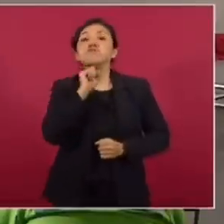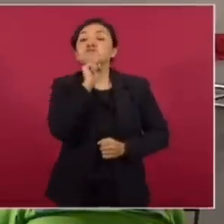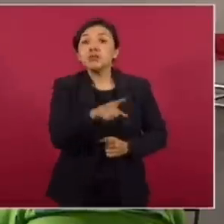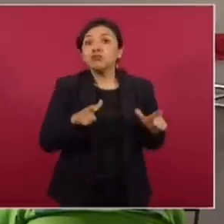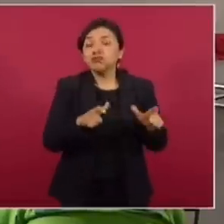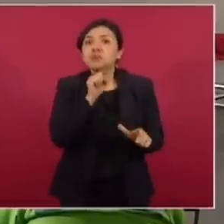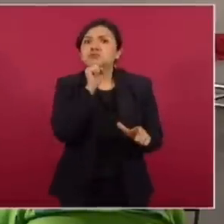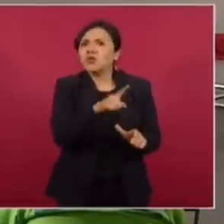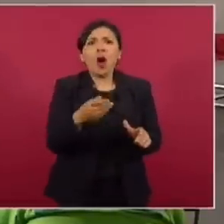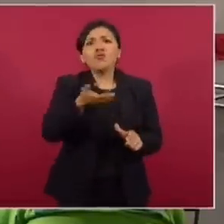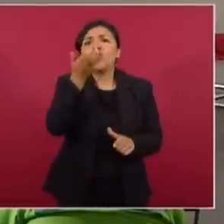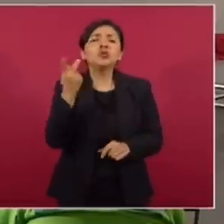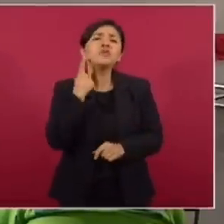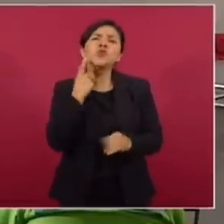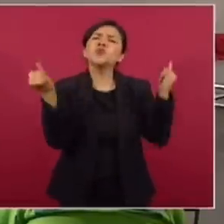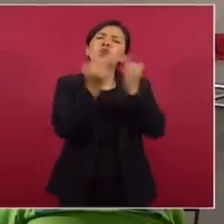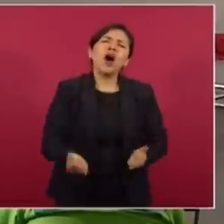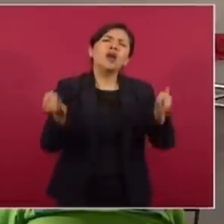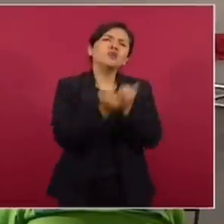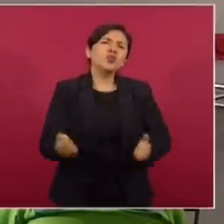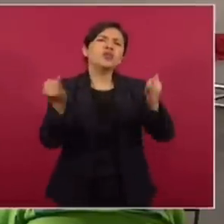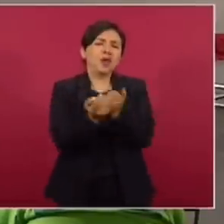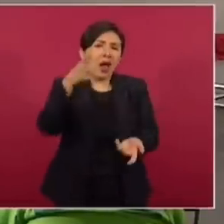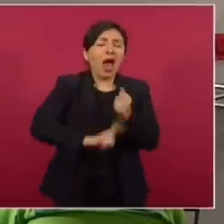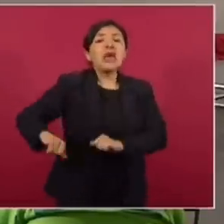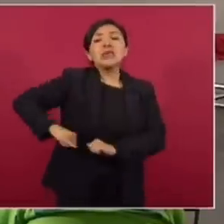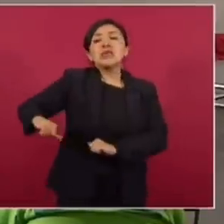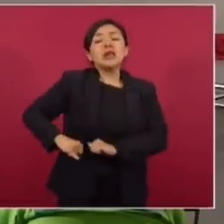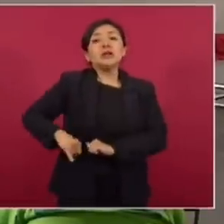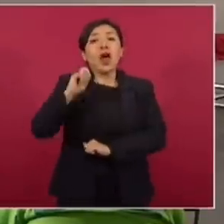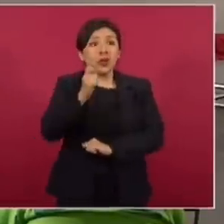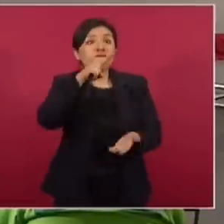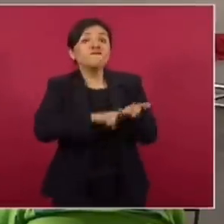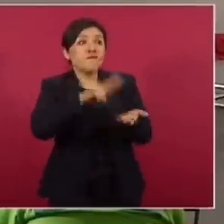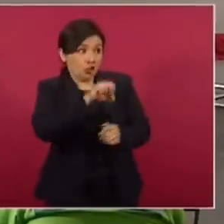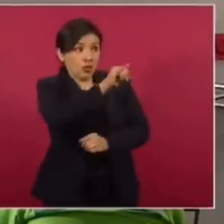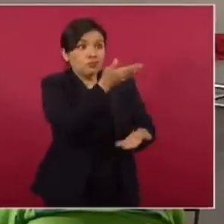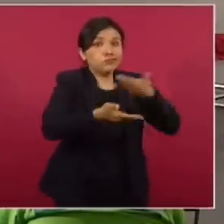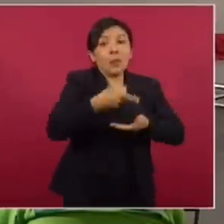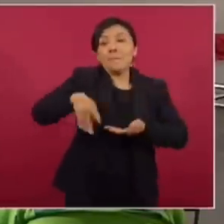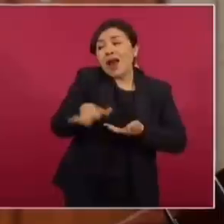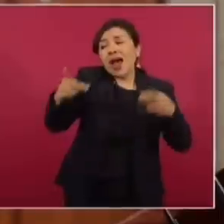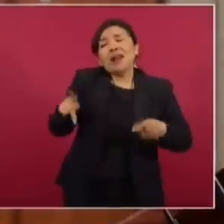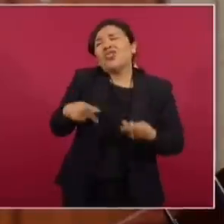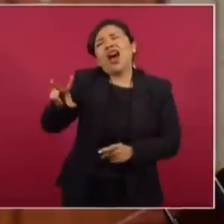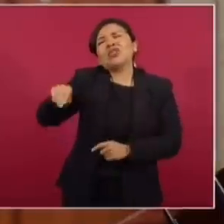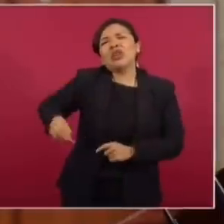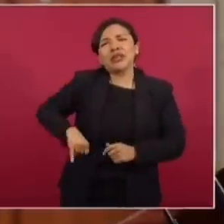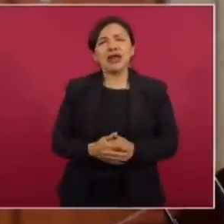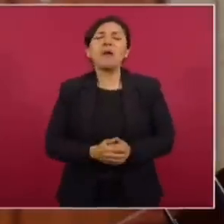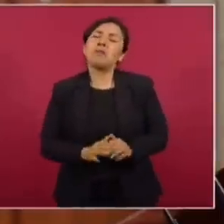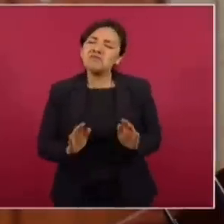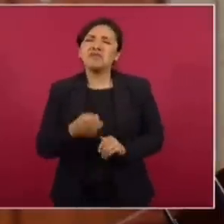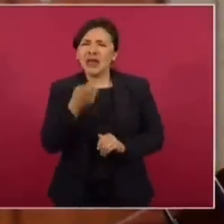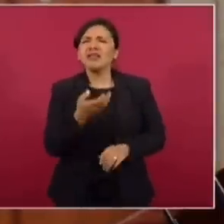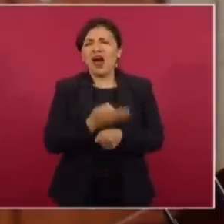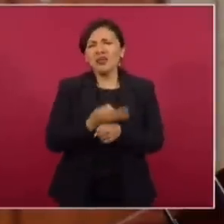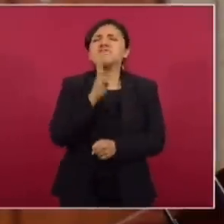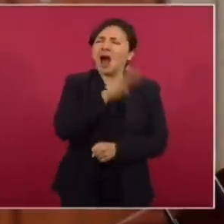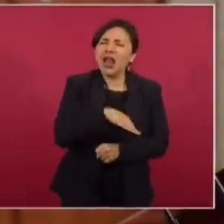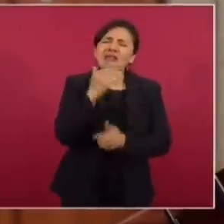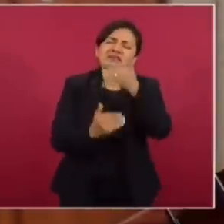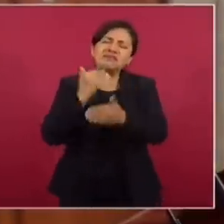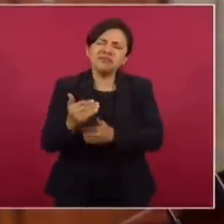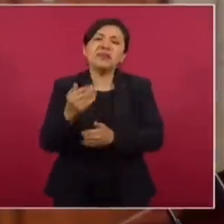mantienen la misma política de siempre, esa donde todos los intereses cuentan, menos el interés del pueblo. Pero no hay mal que por bien no venga.